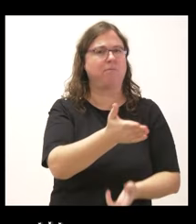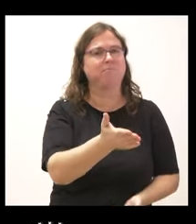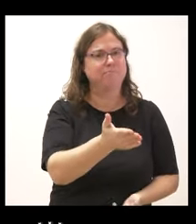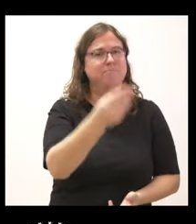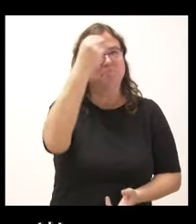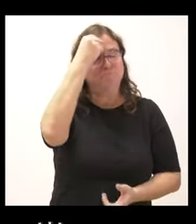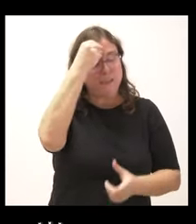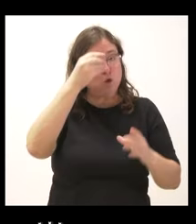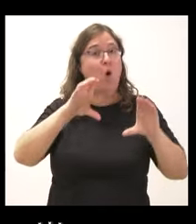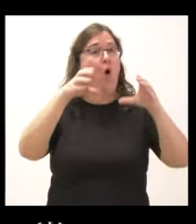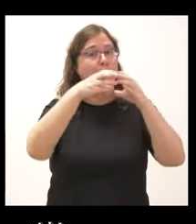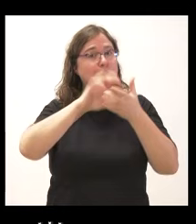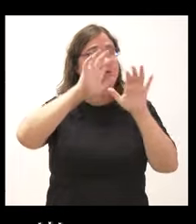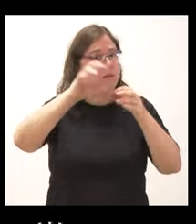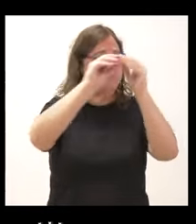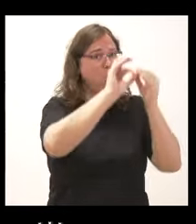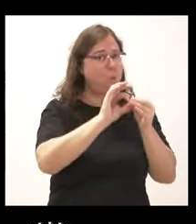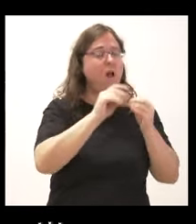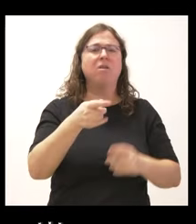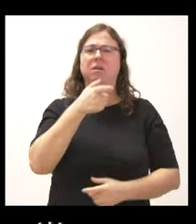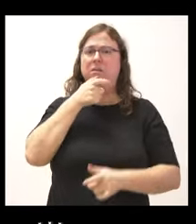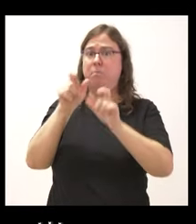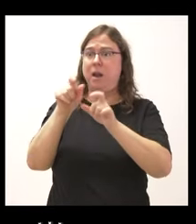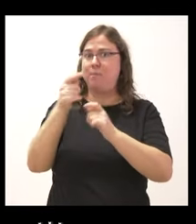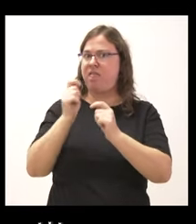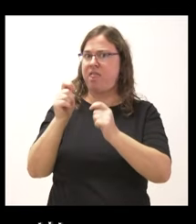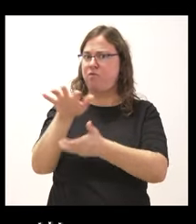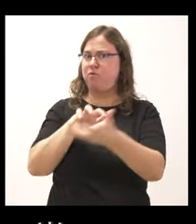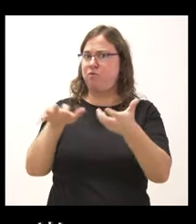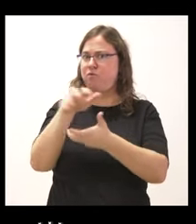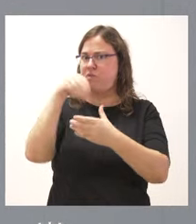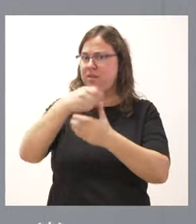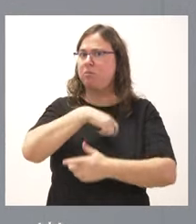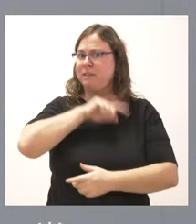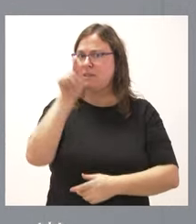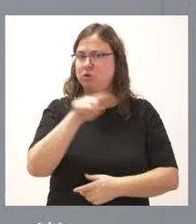de la Junta en su conjunto y si cree que estas palabras pueden generar un clima de enfrentamiento en España. Gracias.